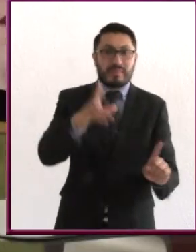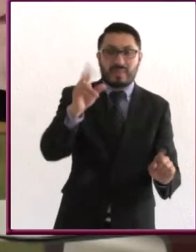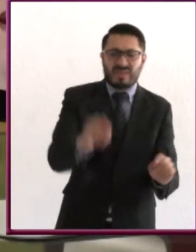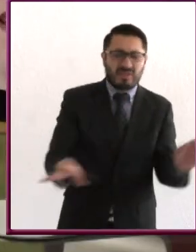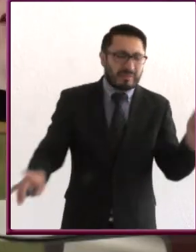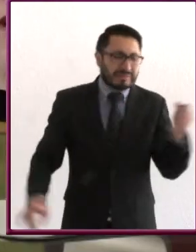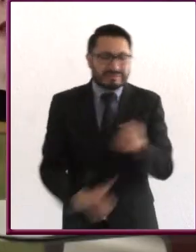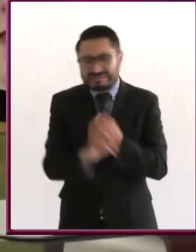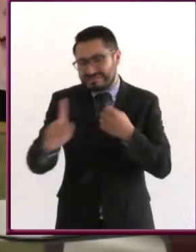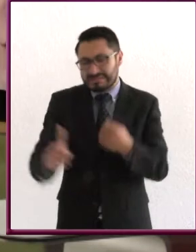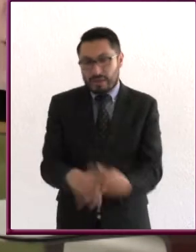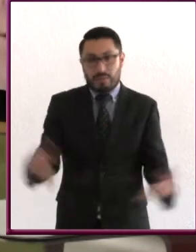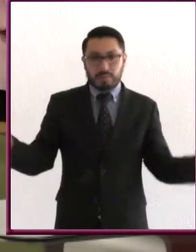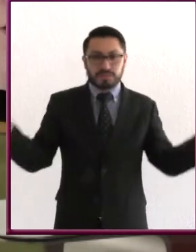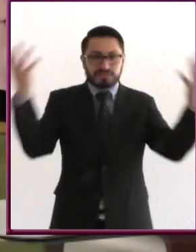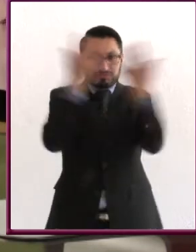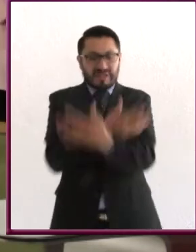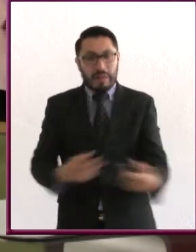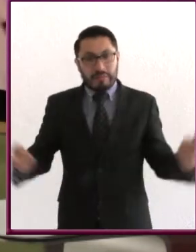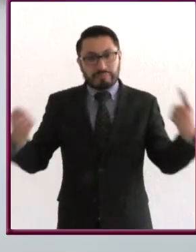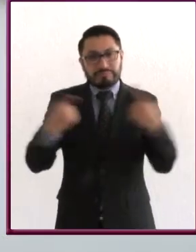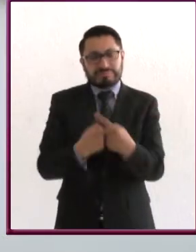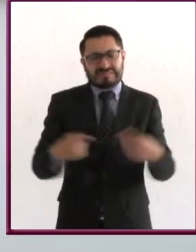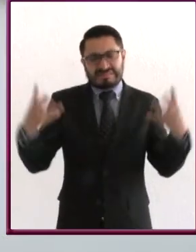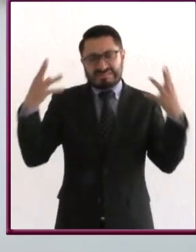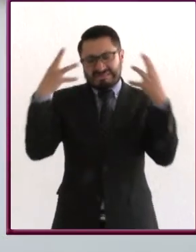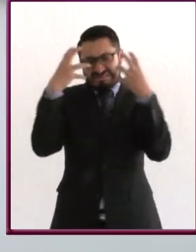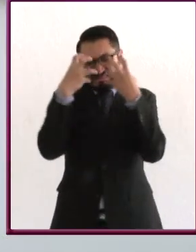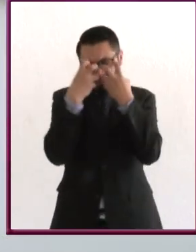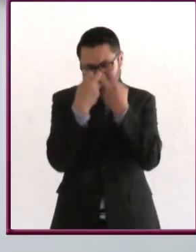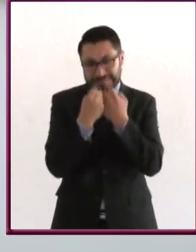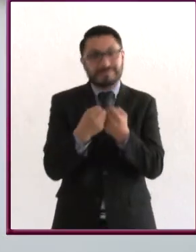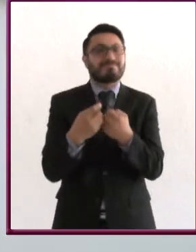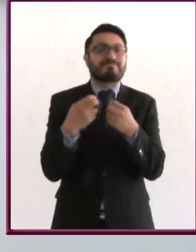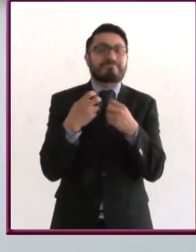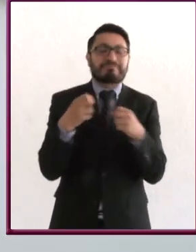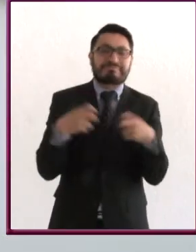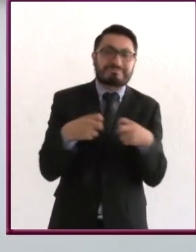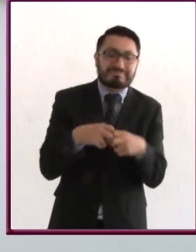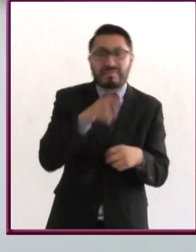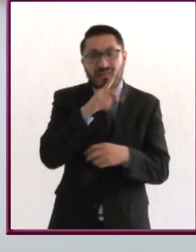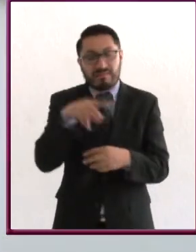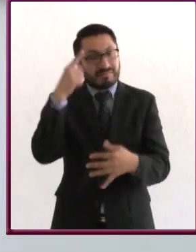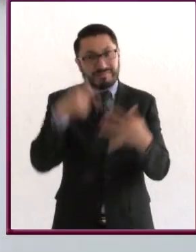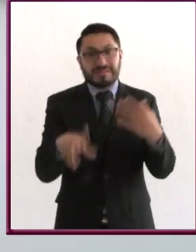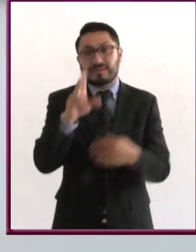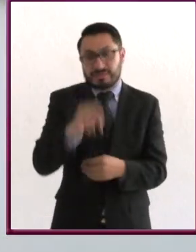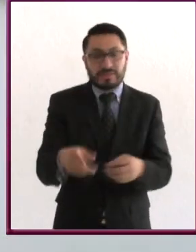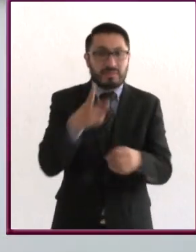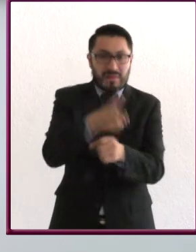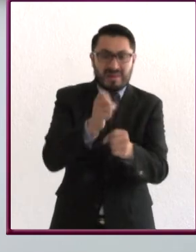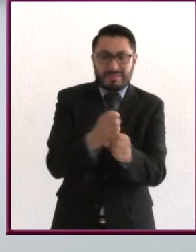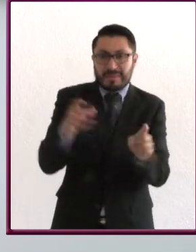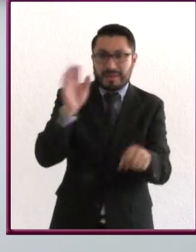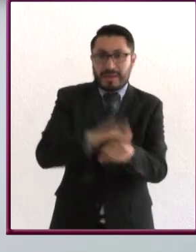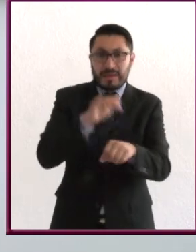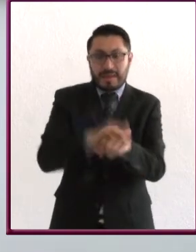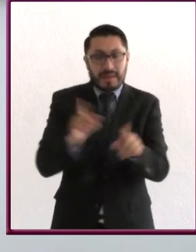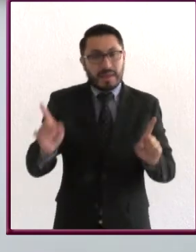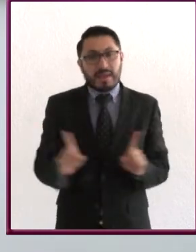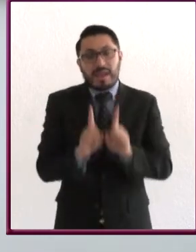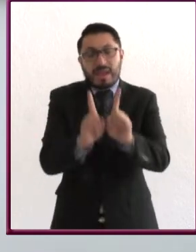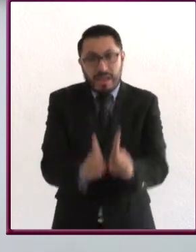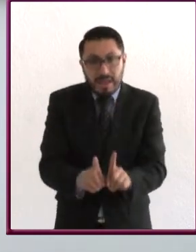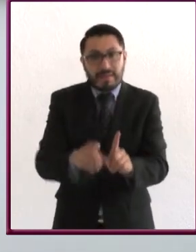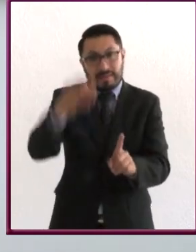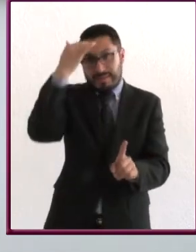frustren, para que lo vayan haciendo con más gusto y disfrutándolo. Pueden invitar a algún amigo, digo, hay que tener cuidado con todo este tema, pero